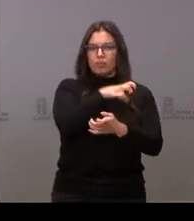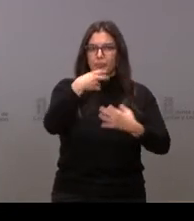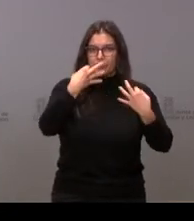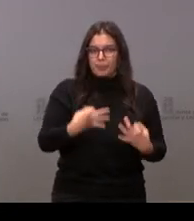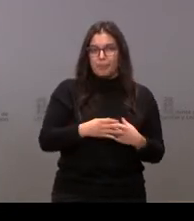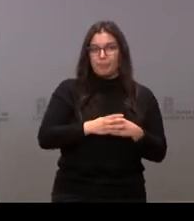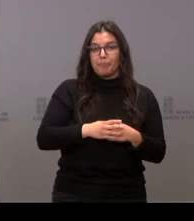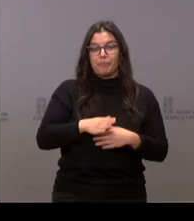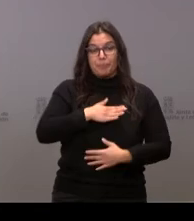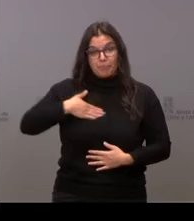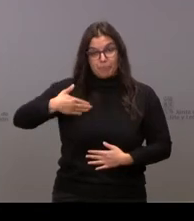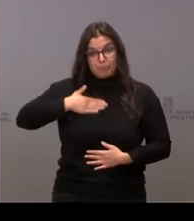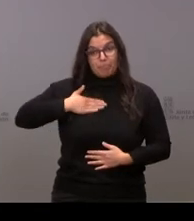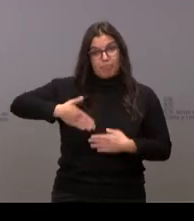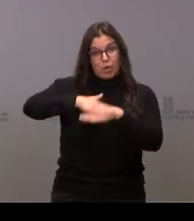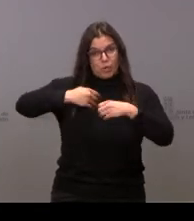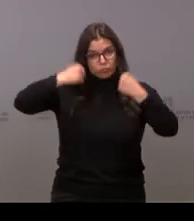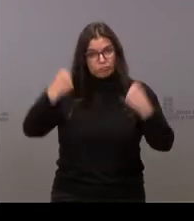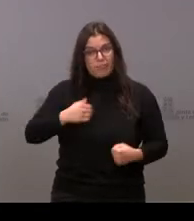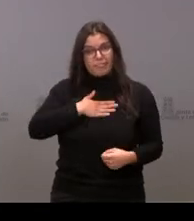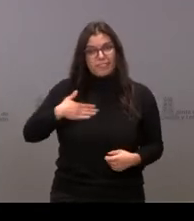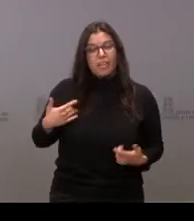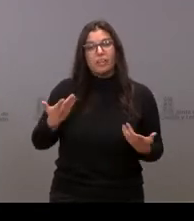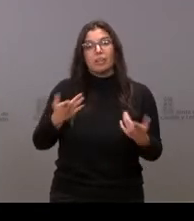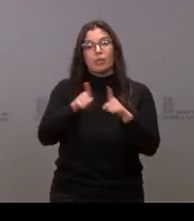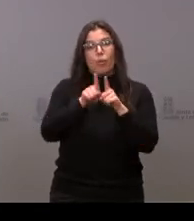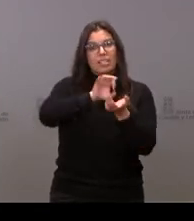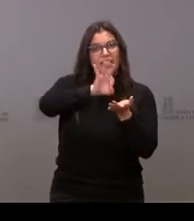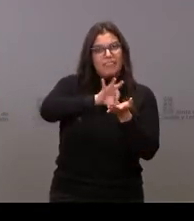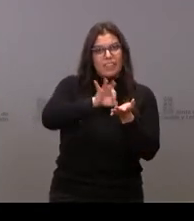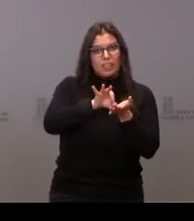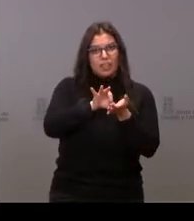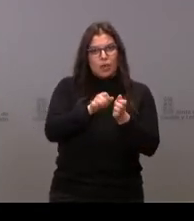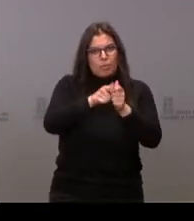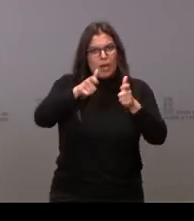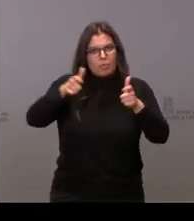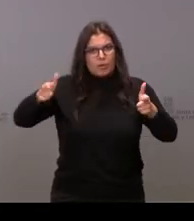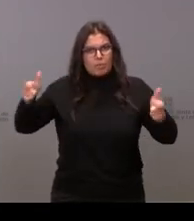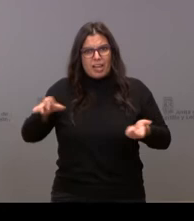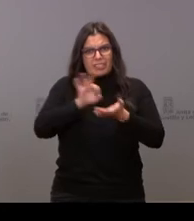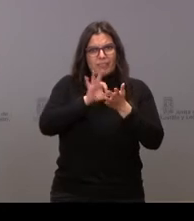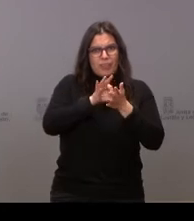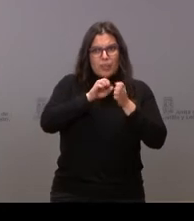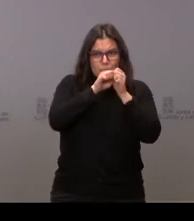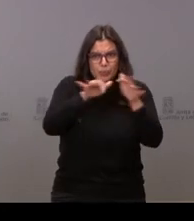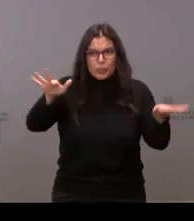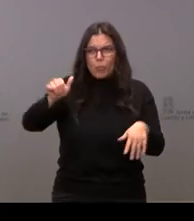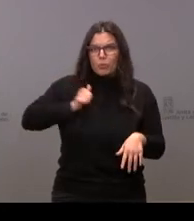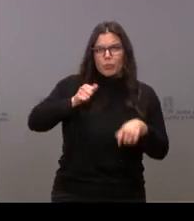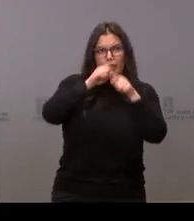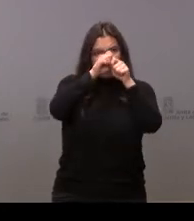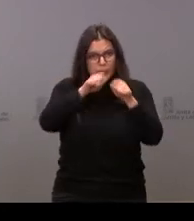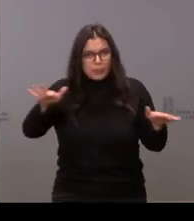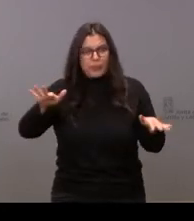Ese es el empeño de mi Gobierno, seguir extendiendo servicios, seguir extendiendo oportunidades por todo el territorio.